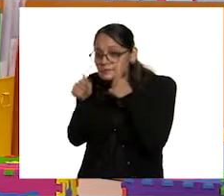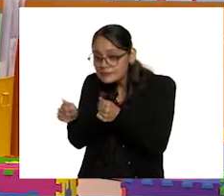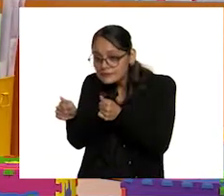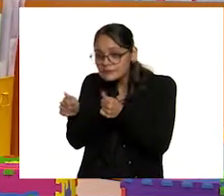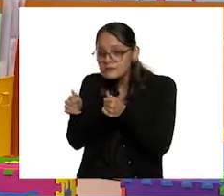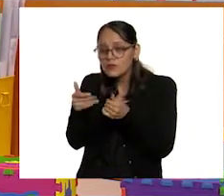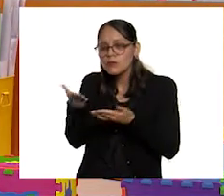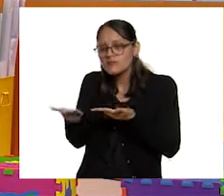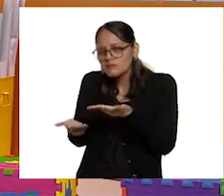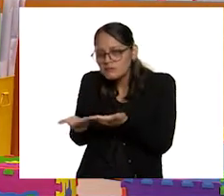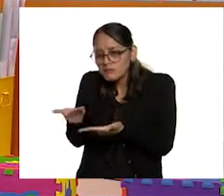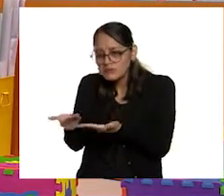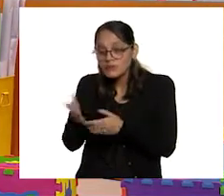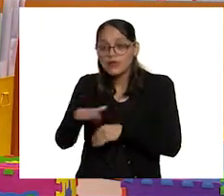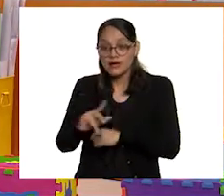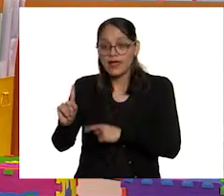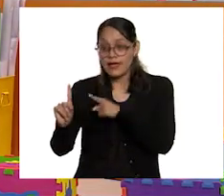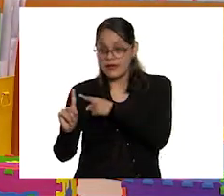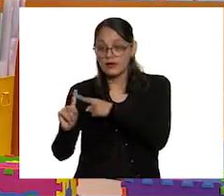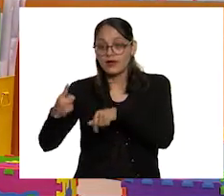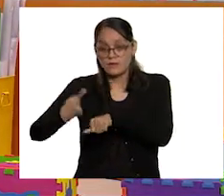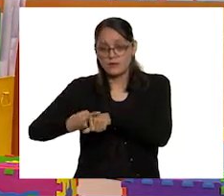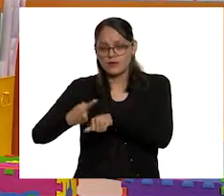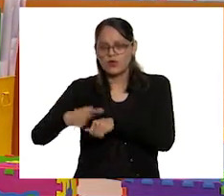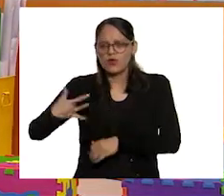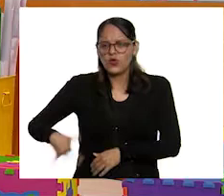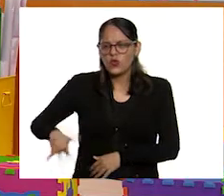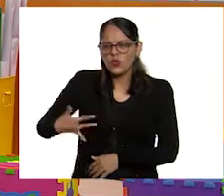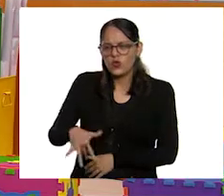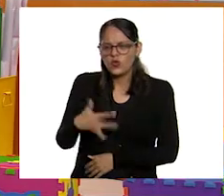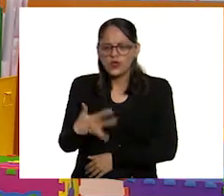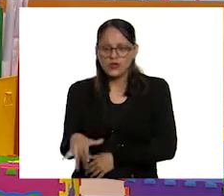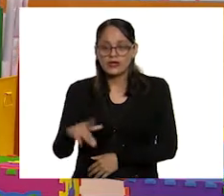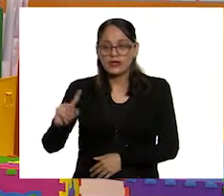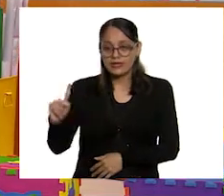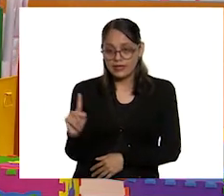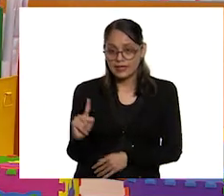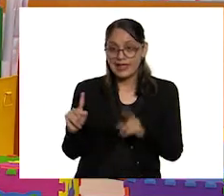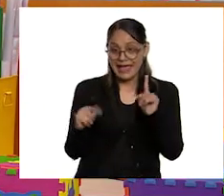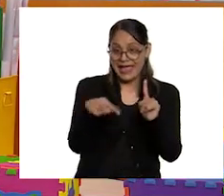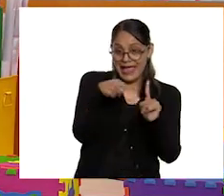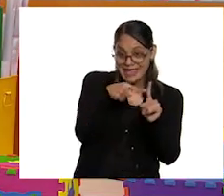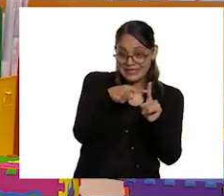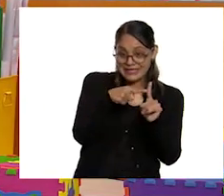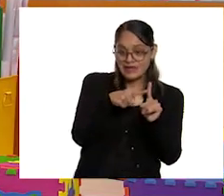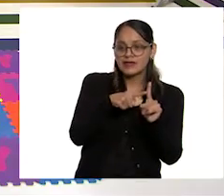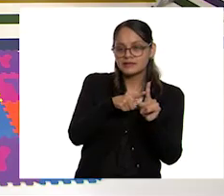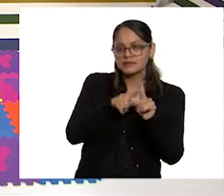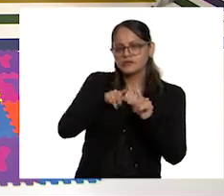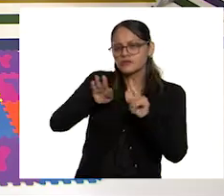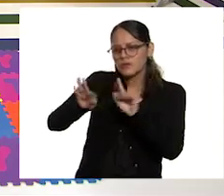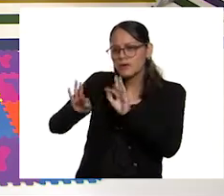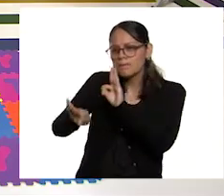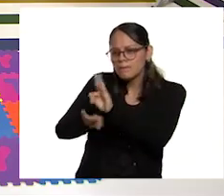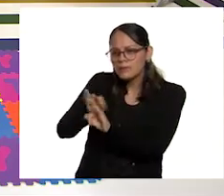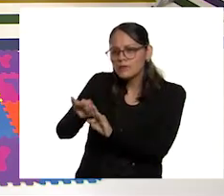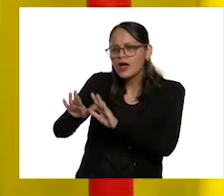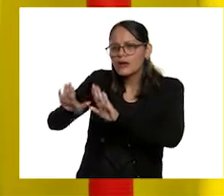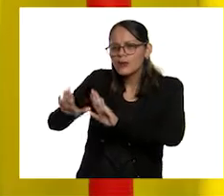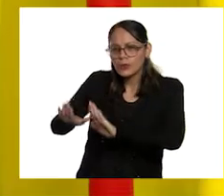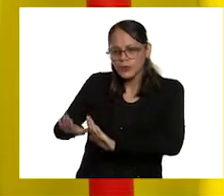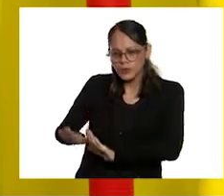porque como los pacientes llegan con mucho dolor, estas personas los tranquilizan.